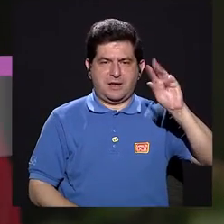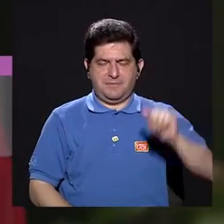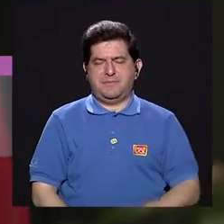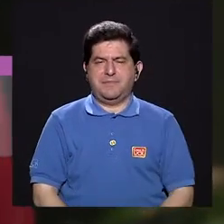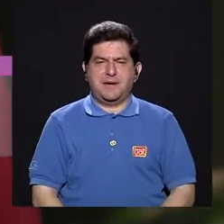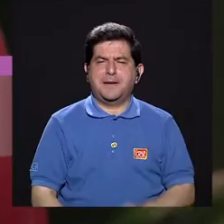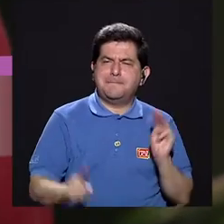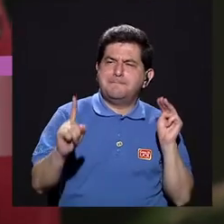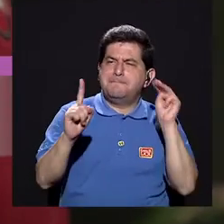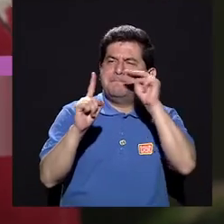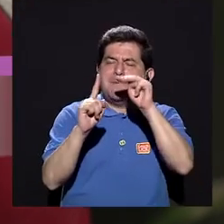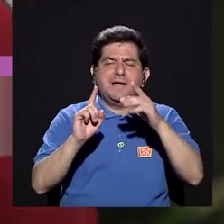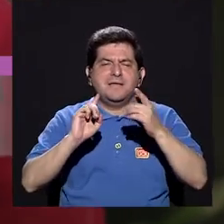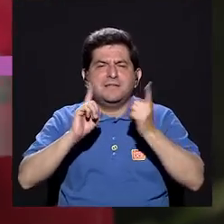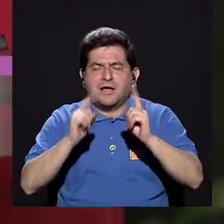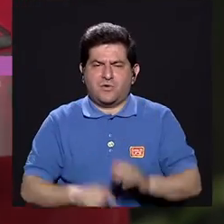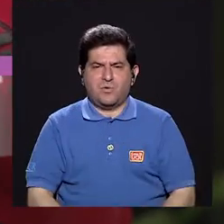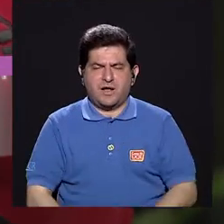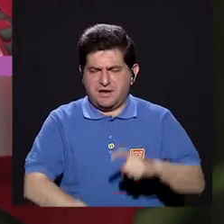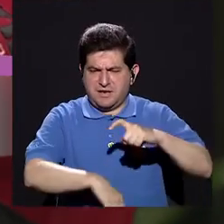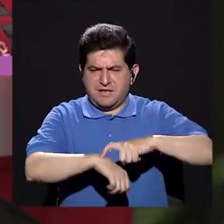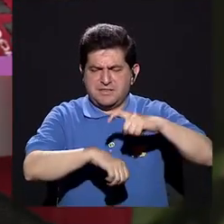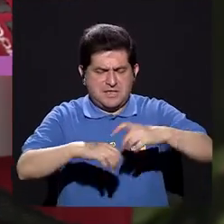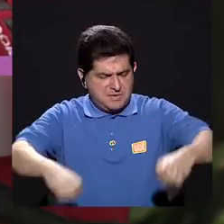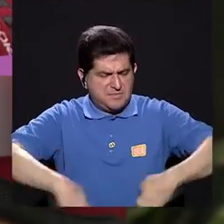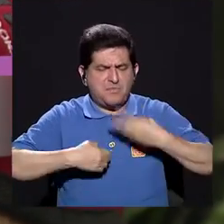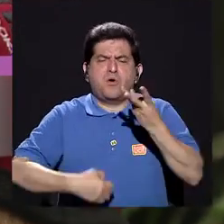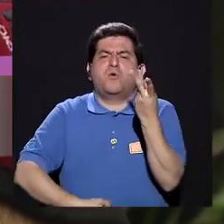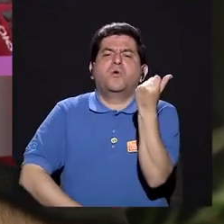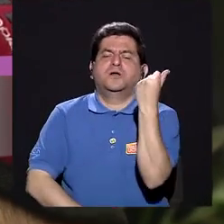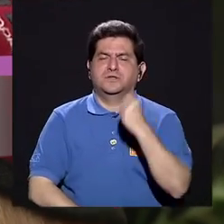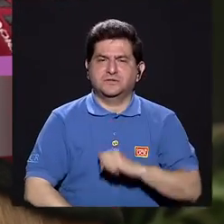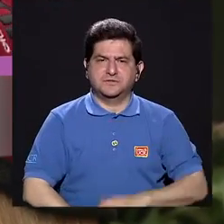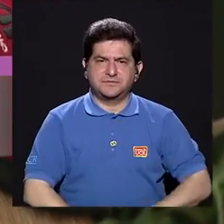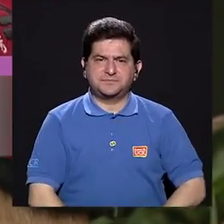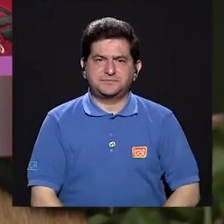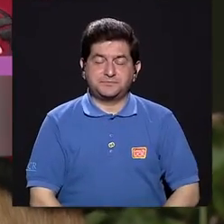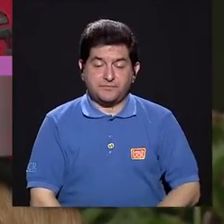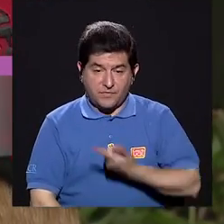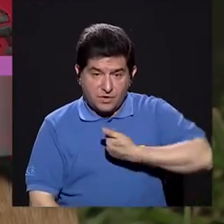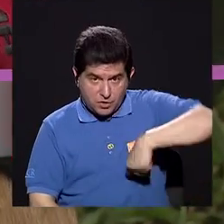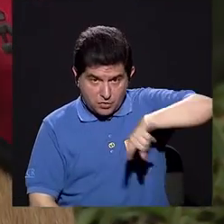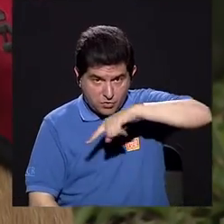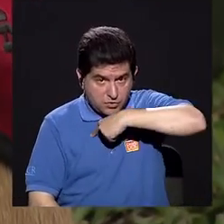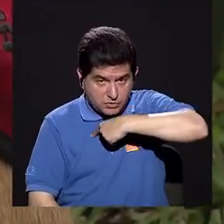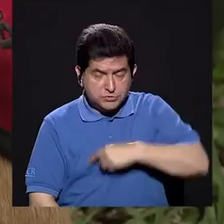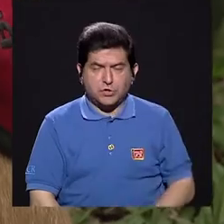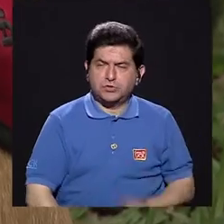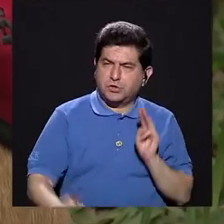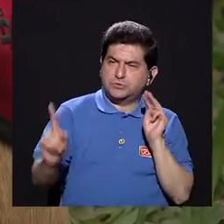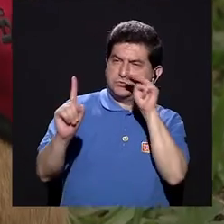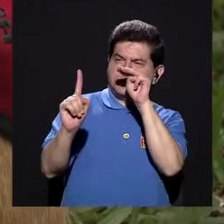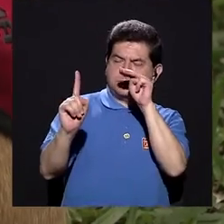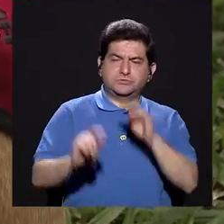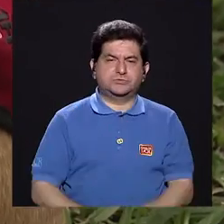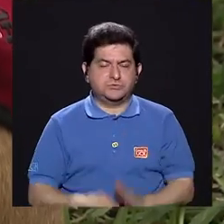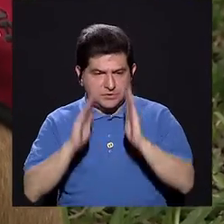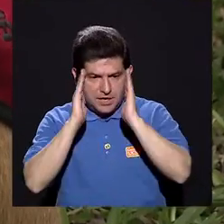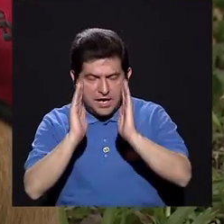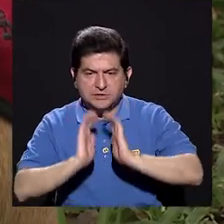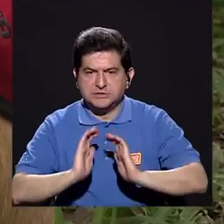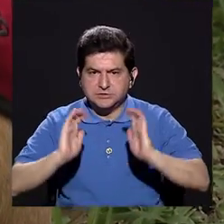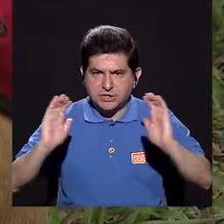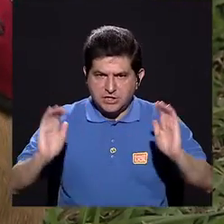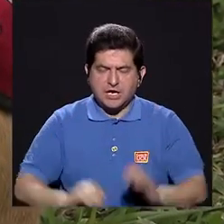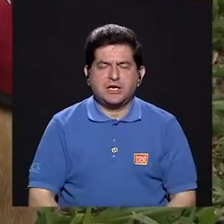Misión, ¿cuál es la misión de Acoteama? ¿Cuánto tiempo tiene de existir? Bueno, nosotros, nuestra misión es atender